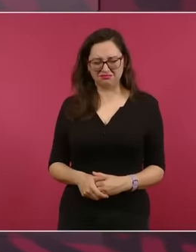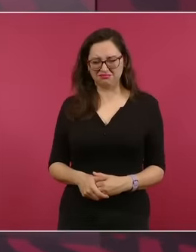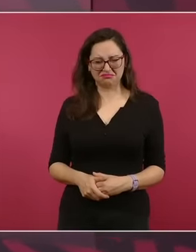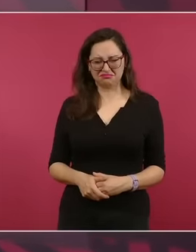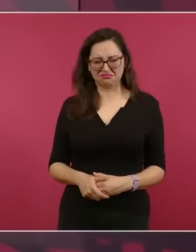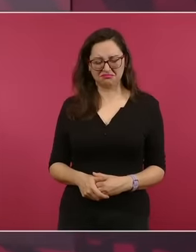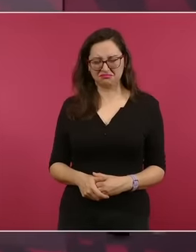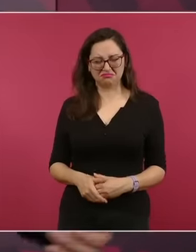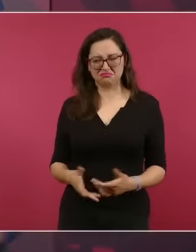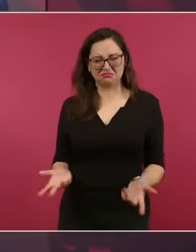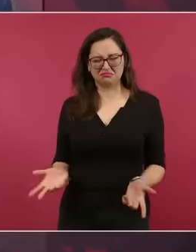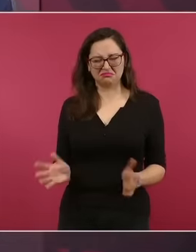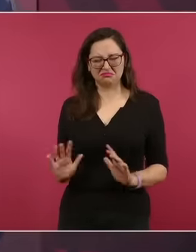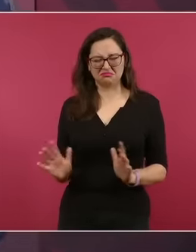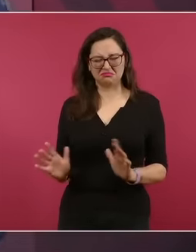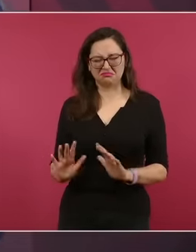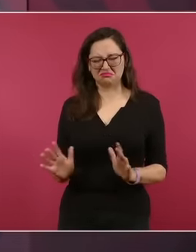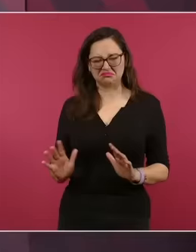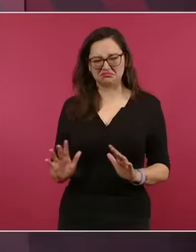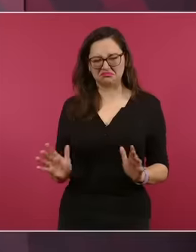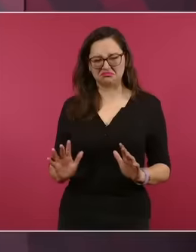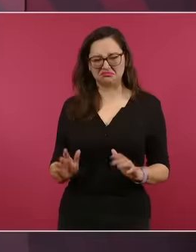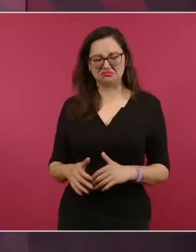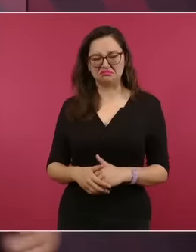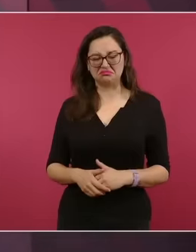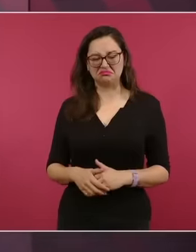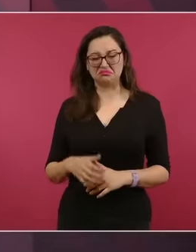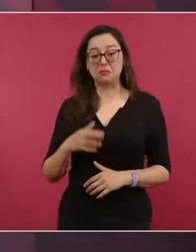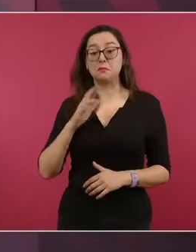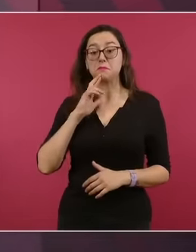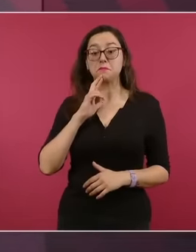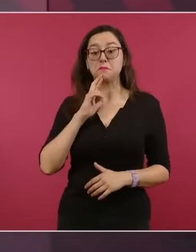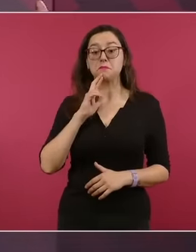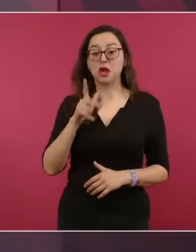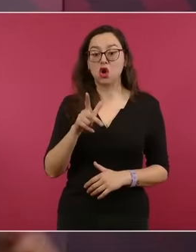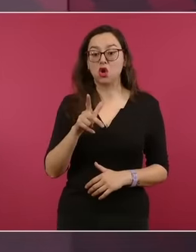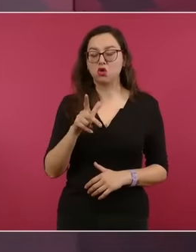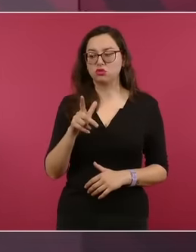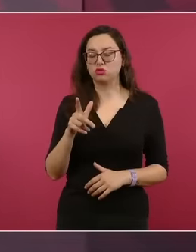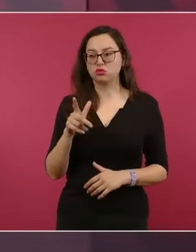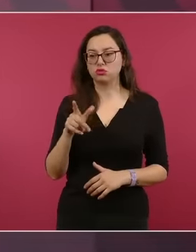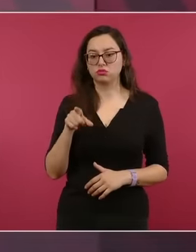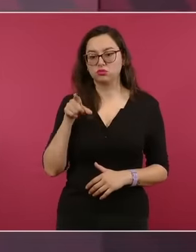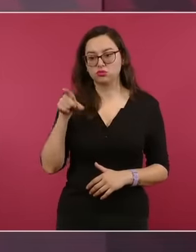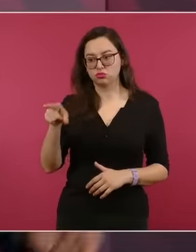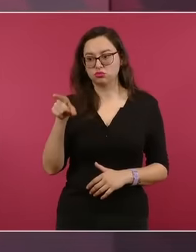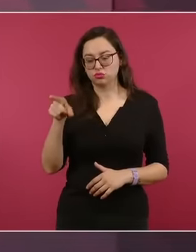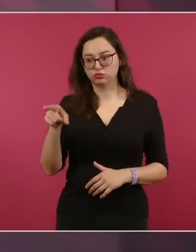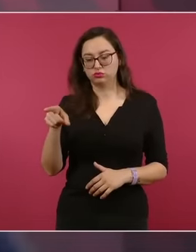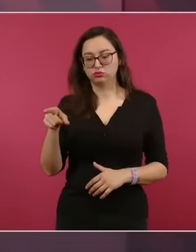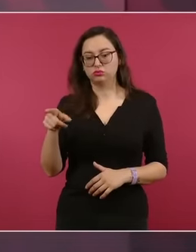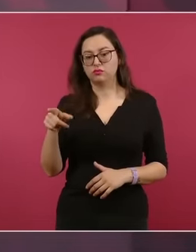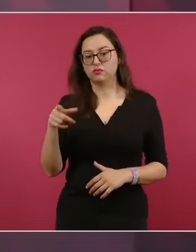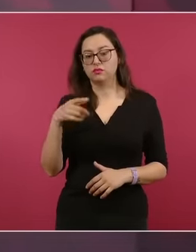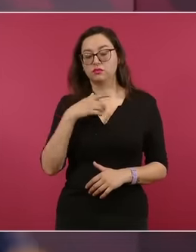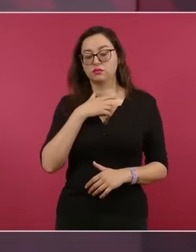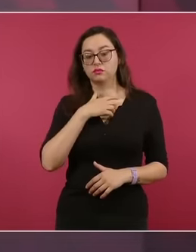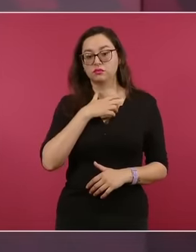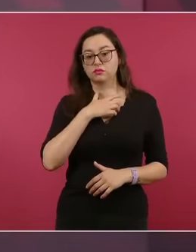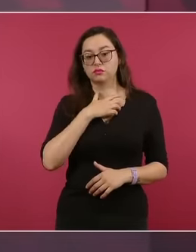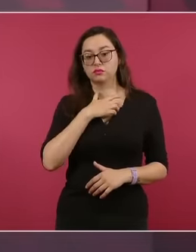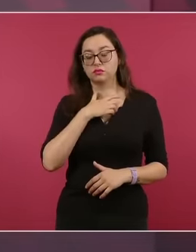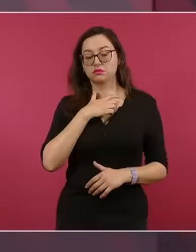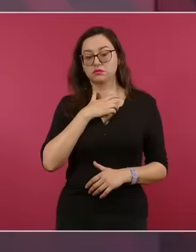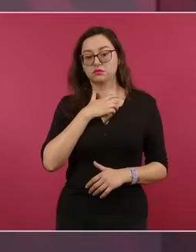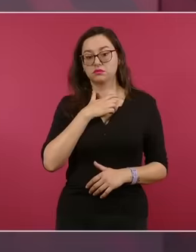buscar a nuestro embajador? ¿Por qué no se ve la forma incluso de